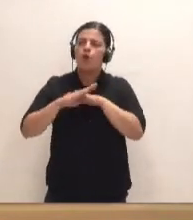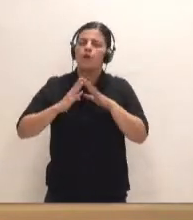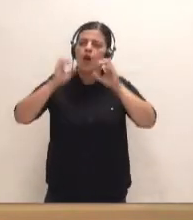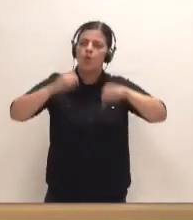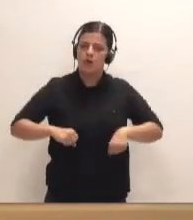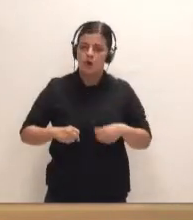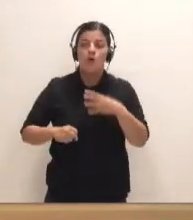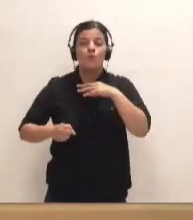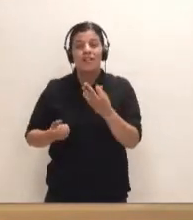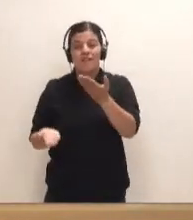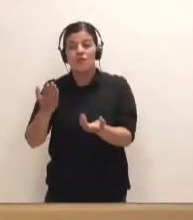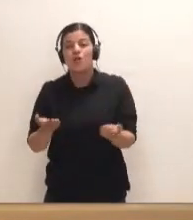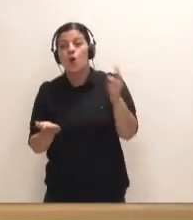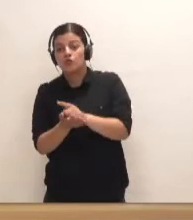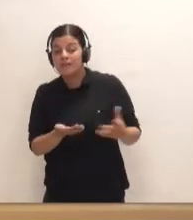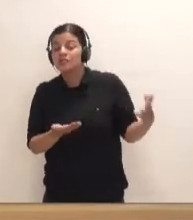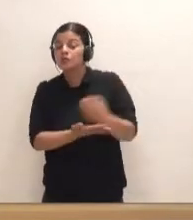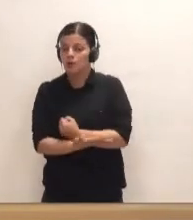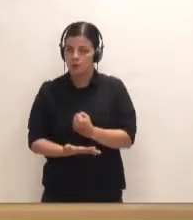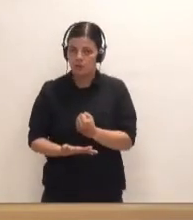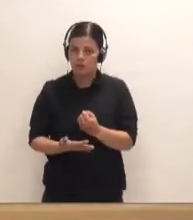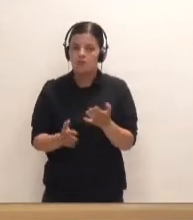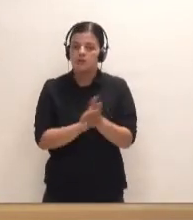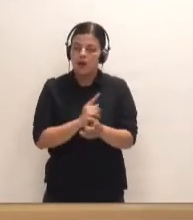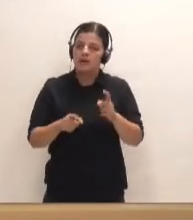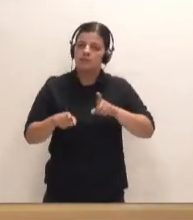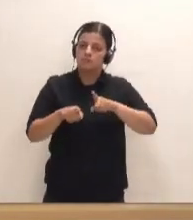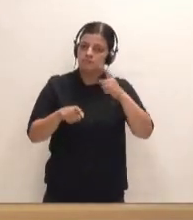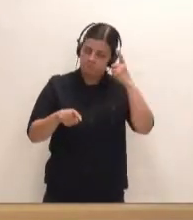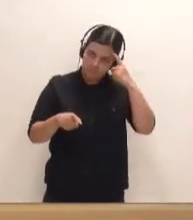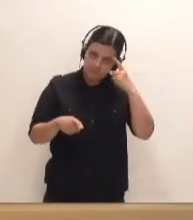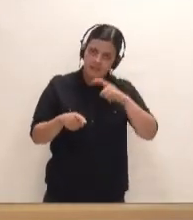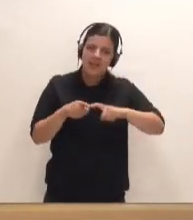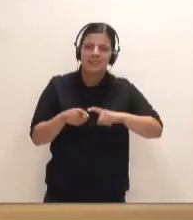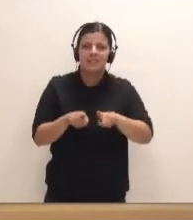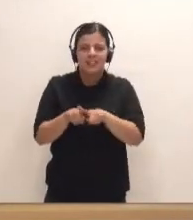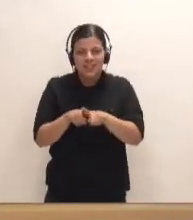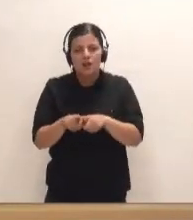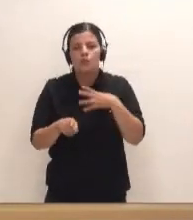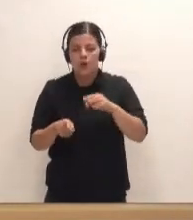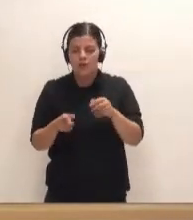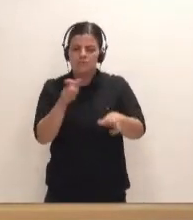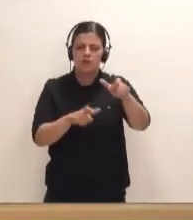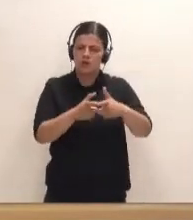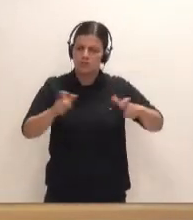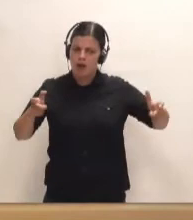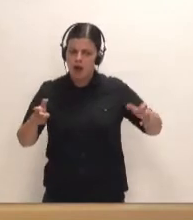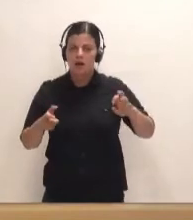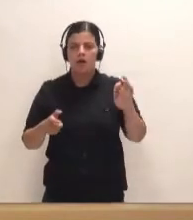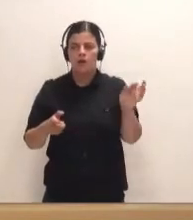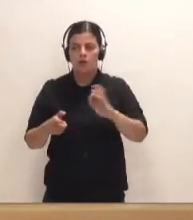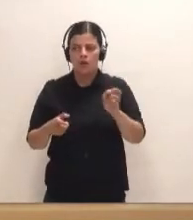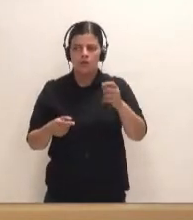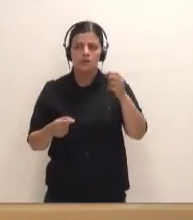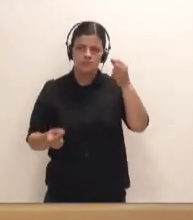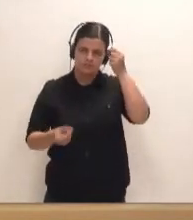se pueda volver a evaluarlo todo. Teniendo criterios sobre la mesa, que pueden ser el del aumento poblacional, el que hacía referencia el